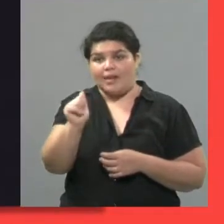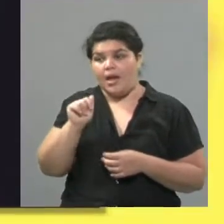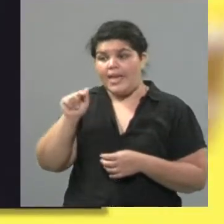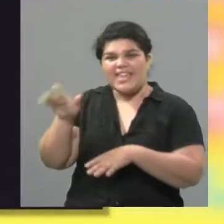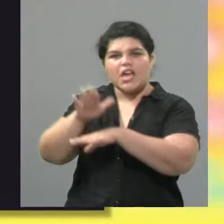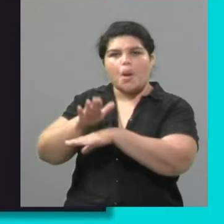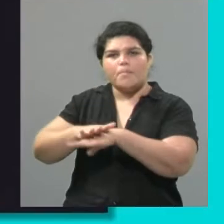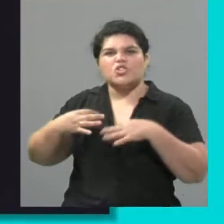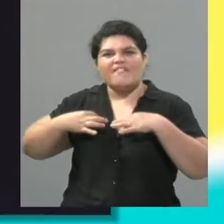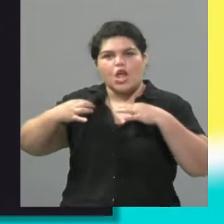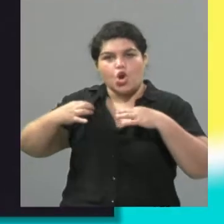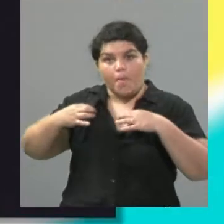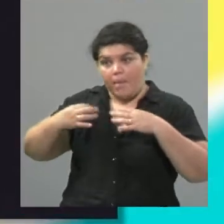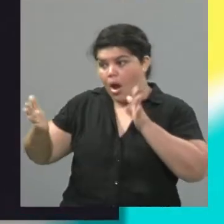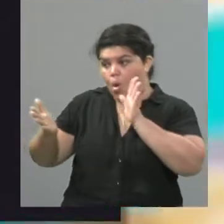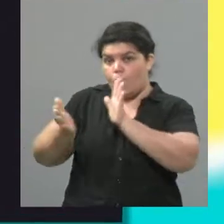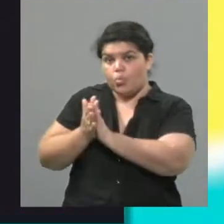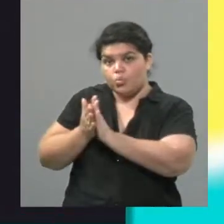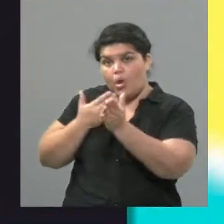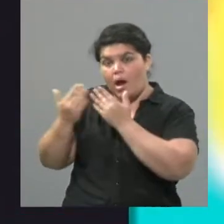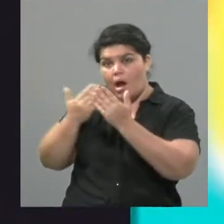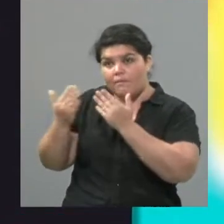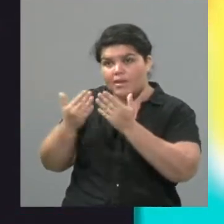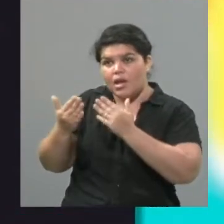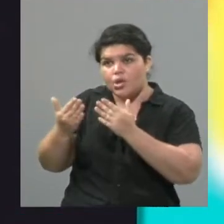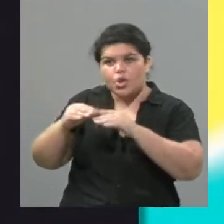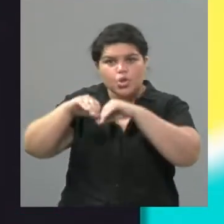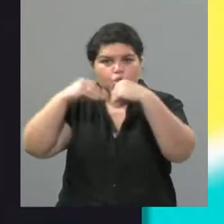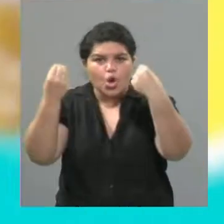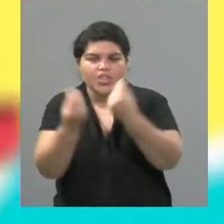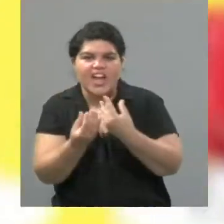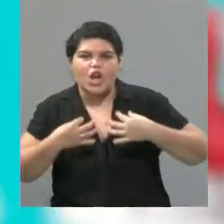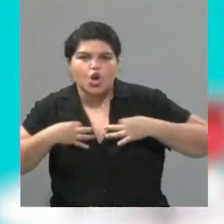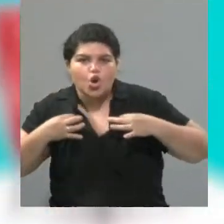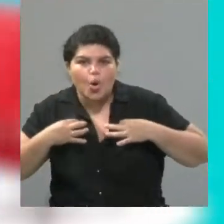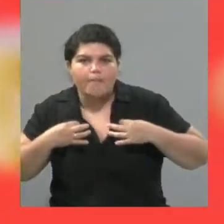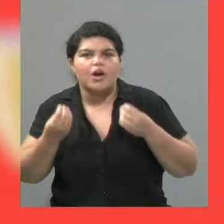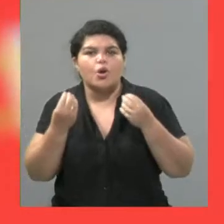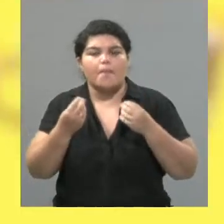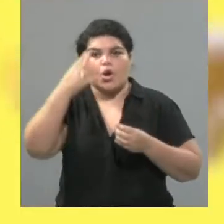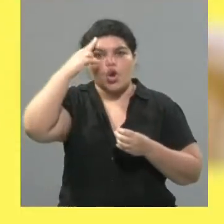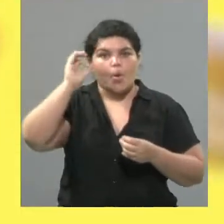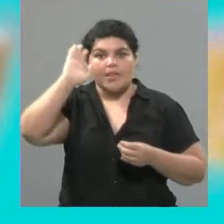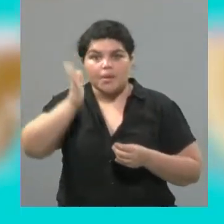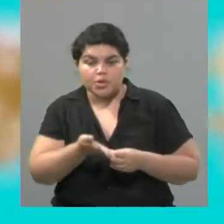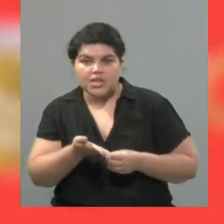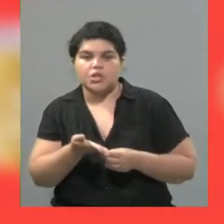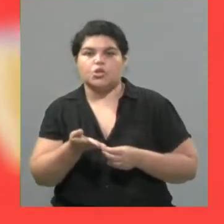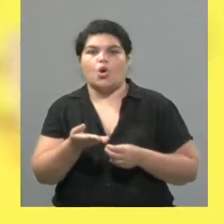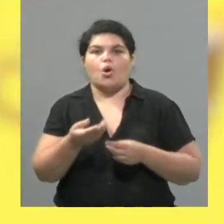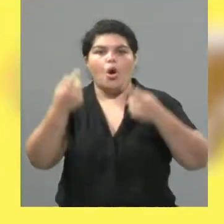estamos orgullosos de contar que este vestuario está hecho un 90% con materiales reciclados, reutilizados, plásticos